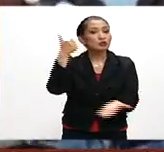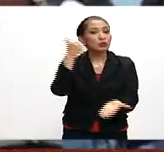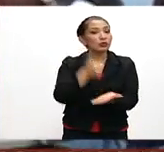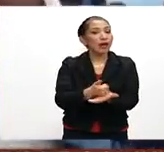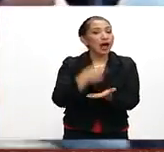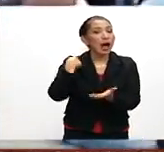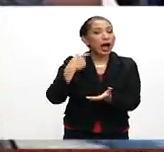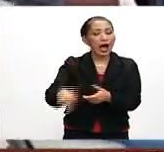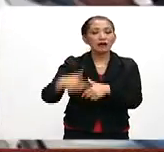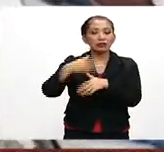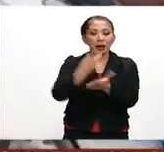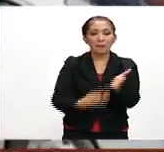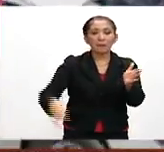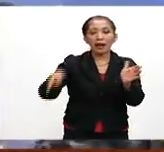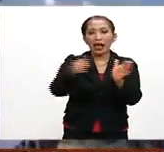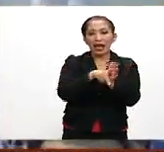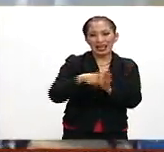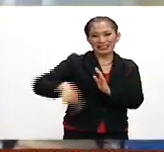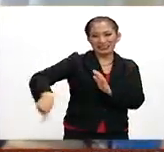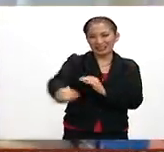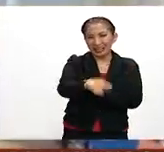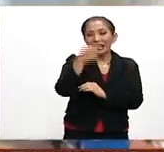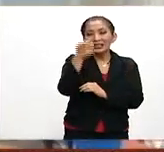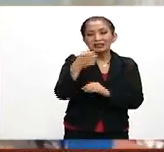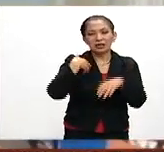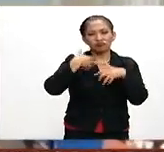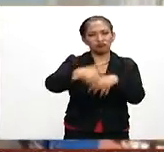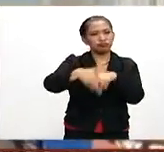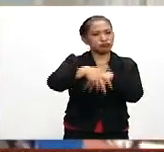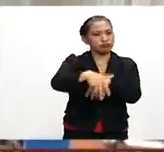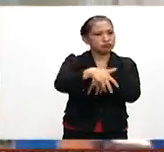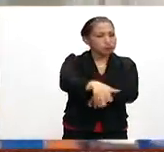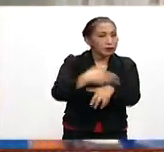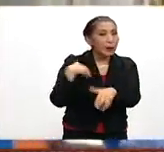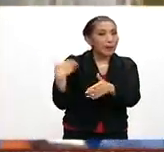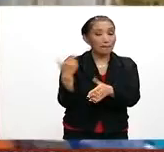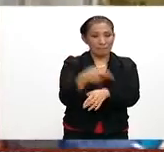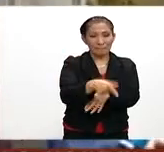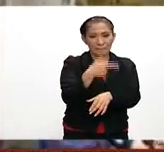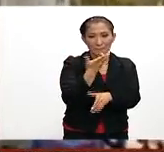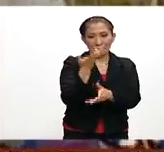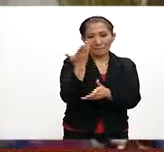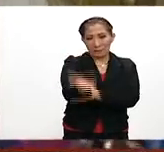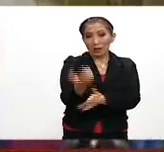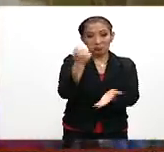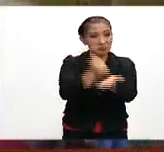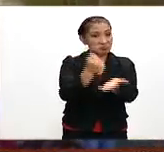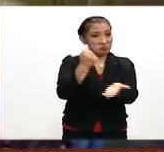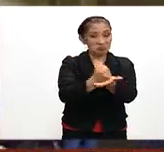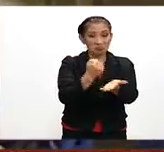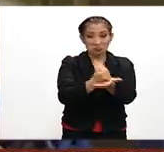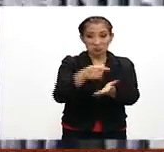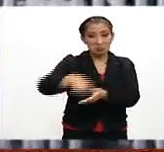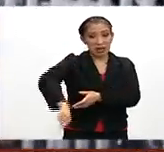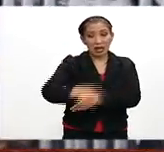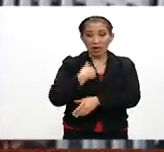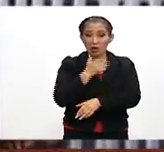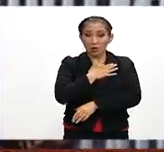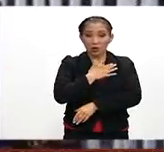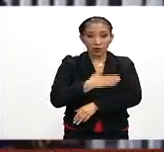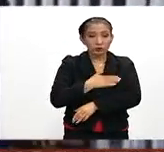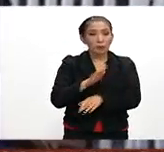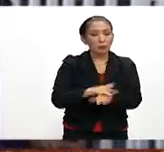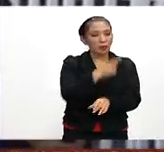a Plaza de la Danza. En esa movilización exigirán la justicia